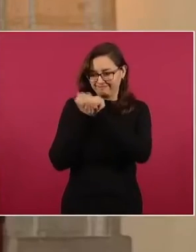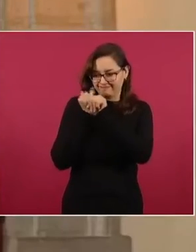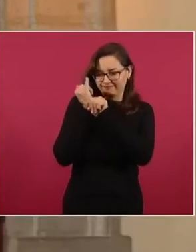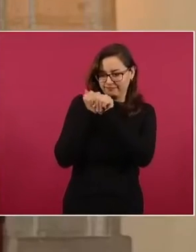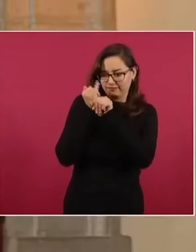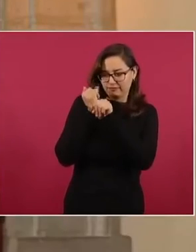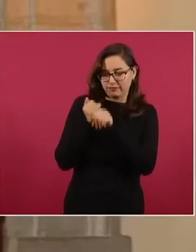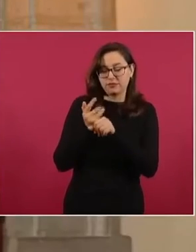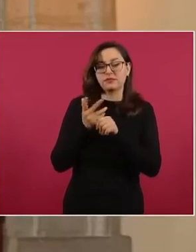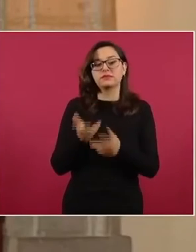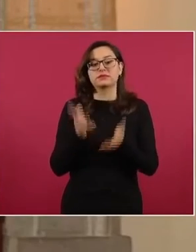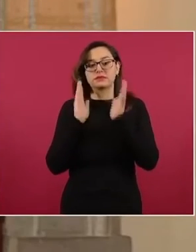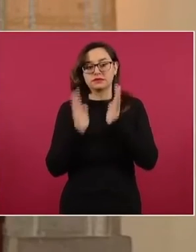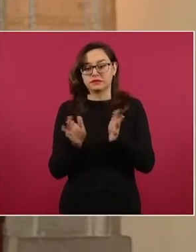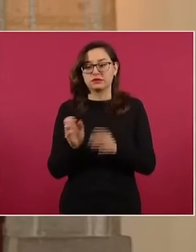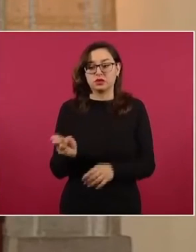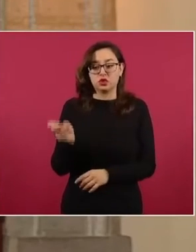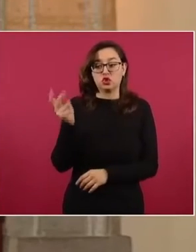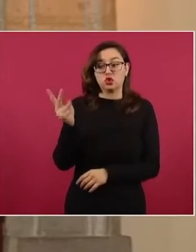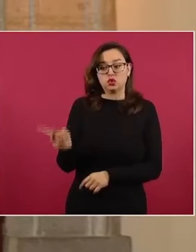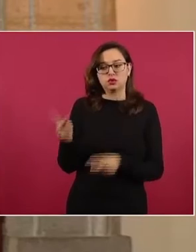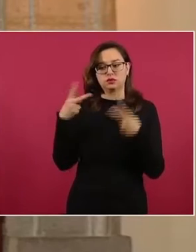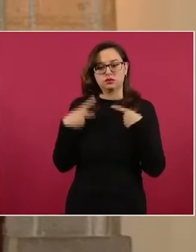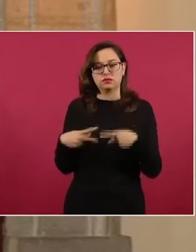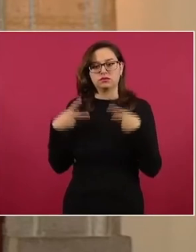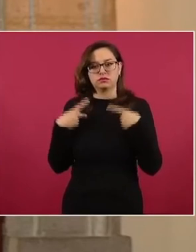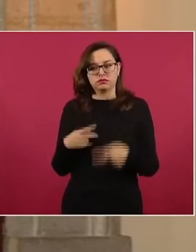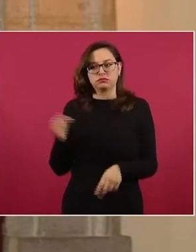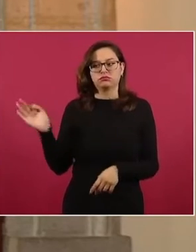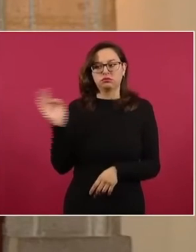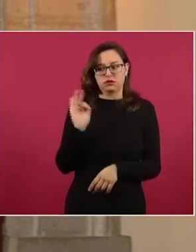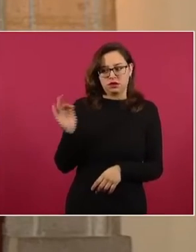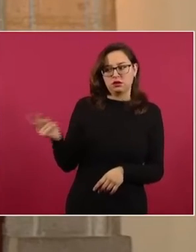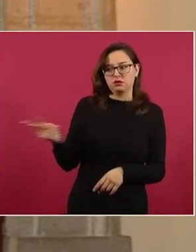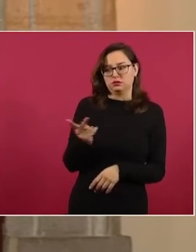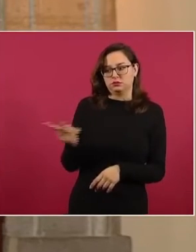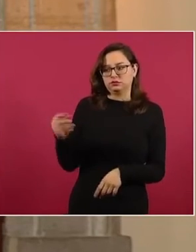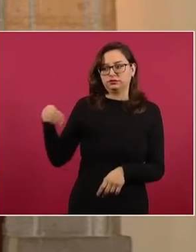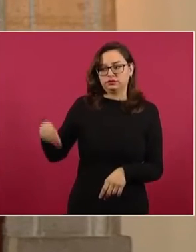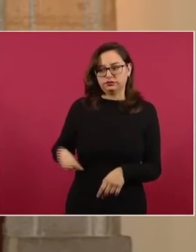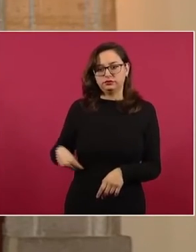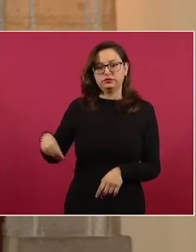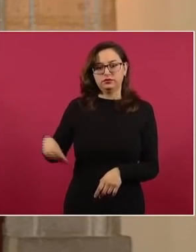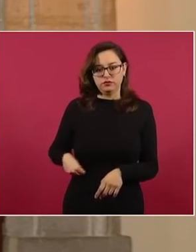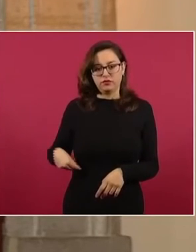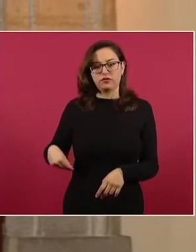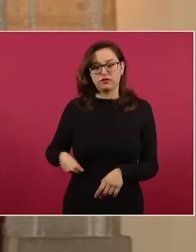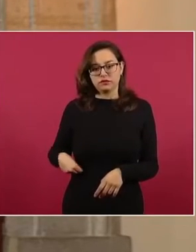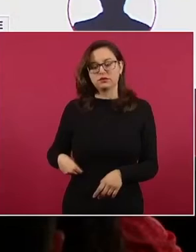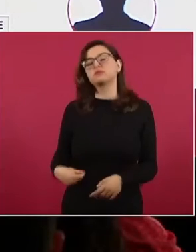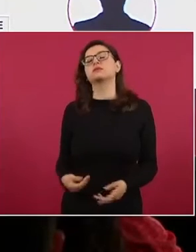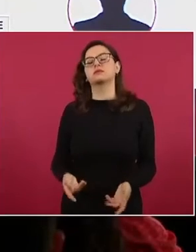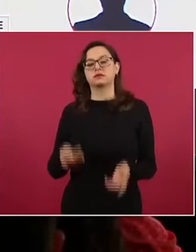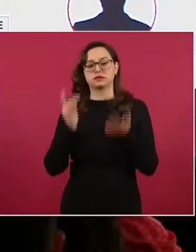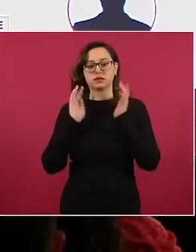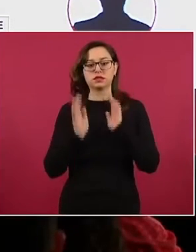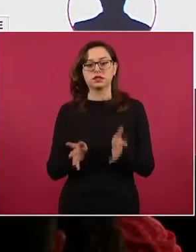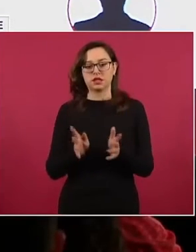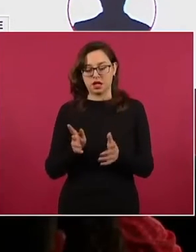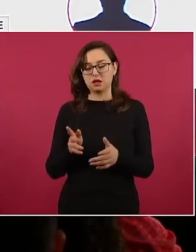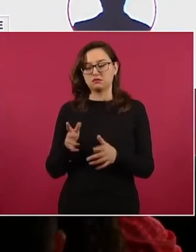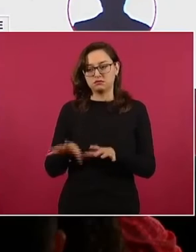identificados a dos presuntos responsables de este crimen, quienes ya cuentan con órdenes de